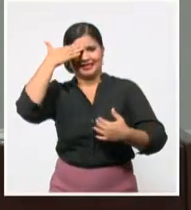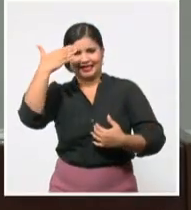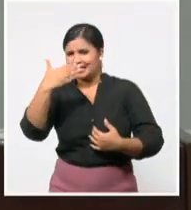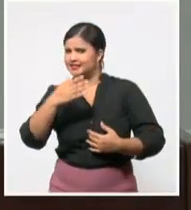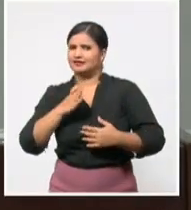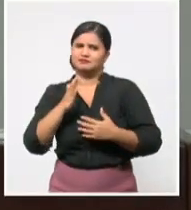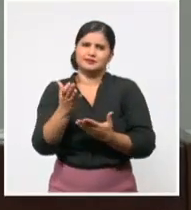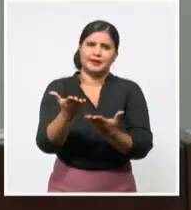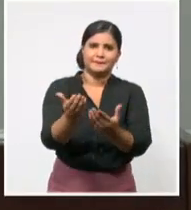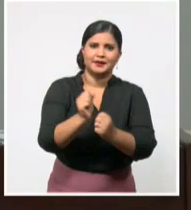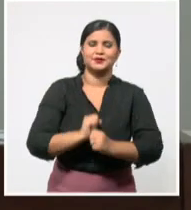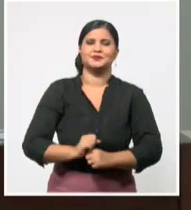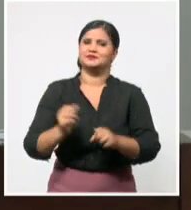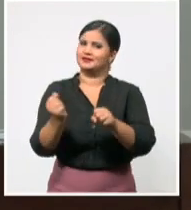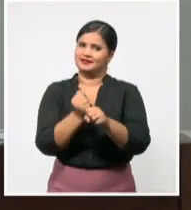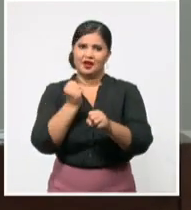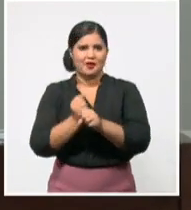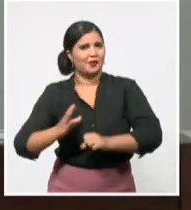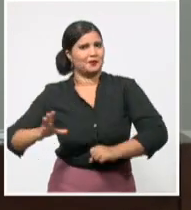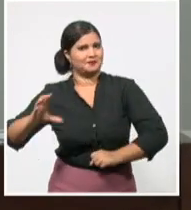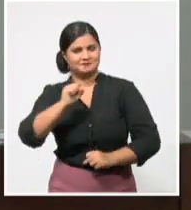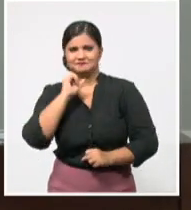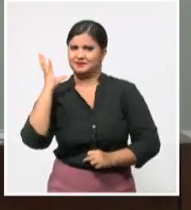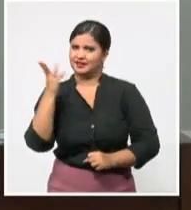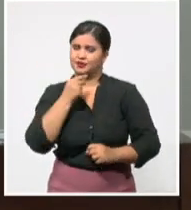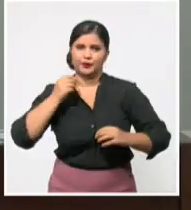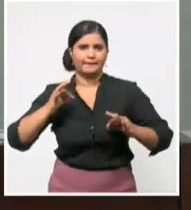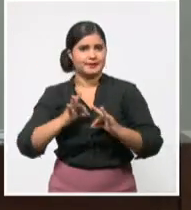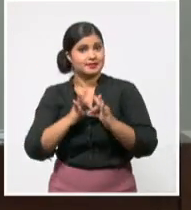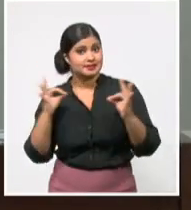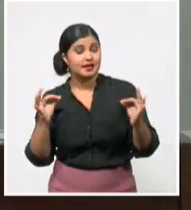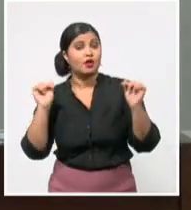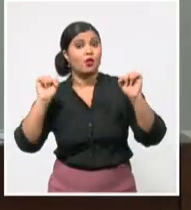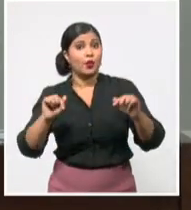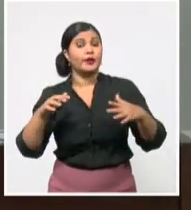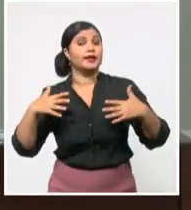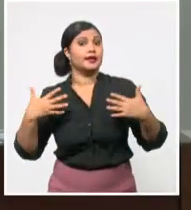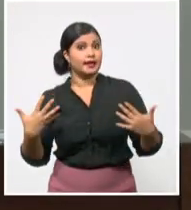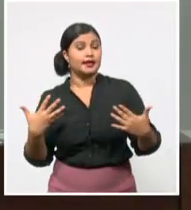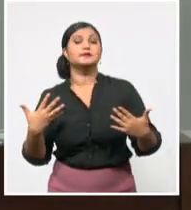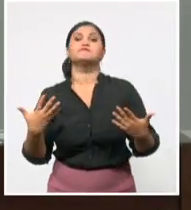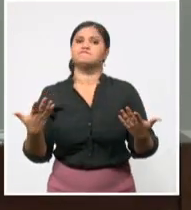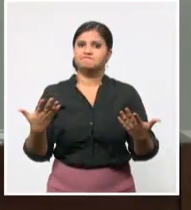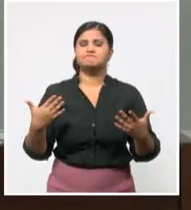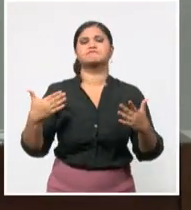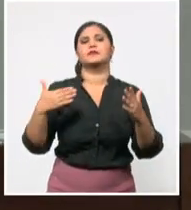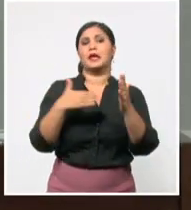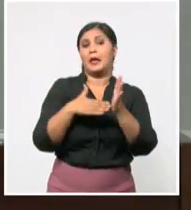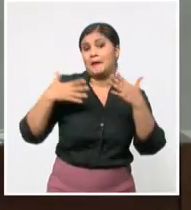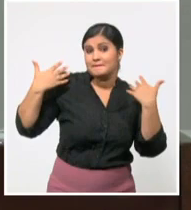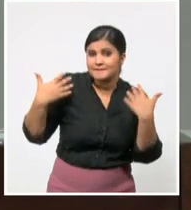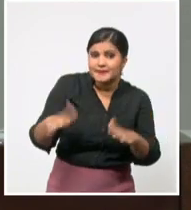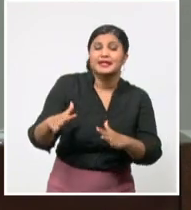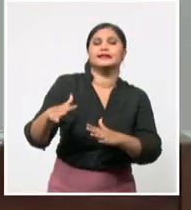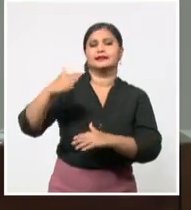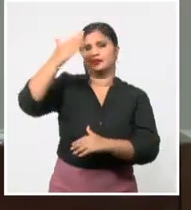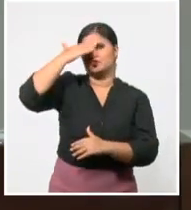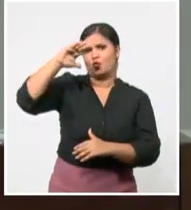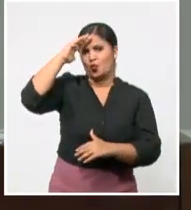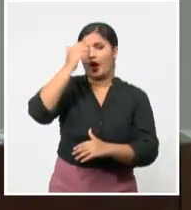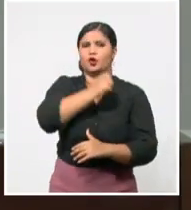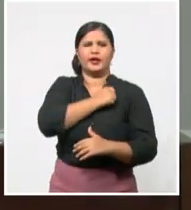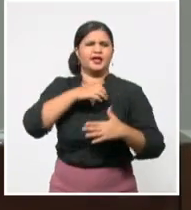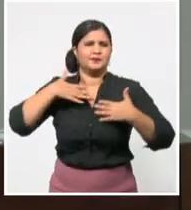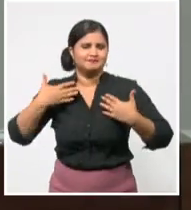que ustedes han realizado. Hoy nosotros tenemos el privilegio que quisieran tener miles de cubanos o millones de cubanos de estar con ustedes.